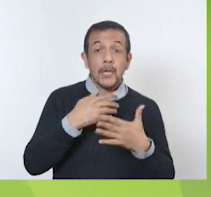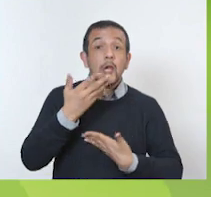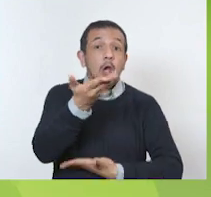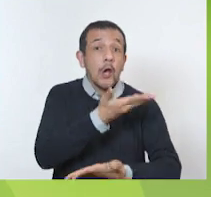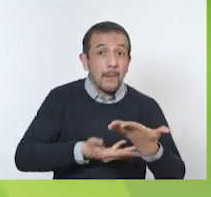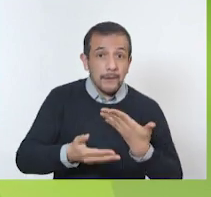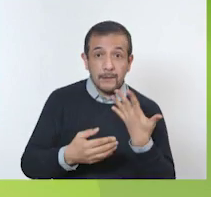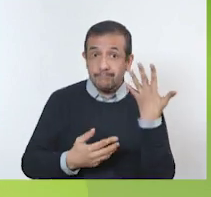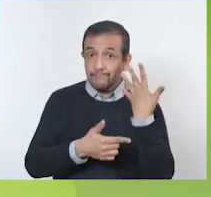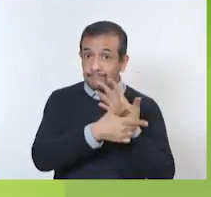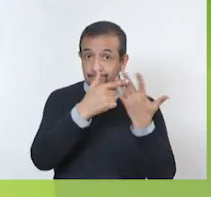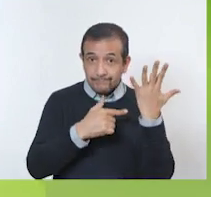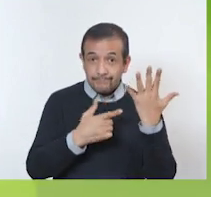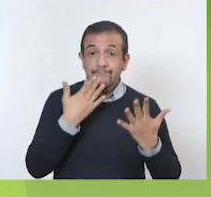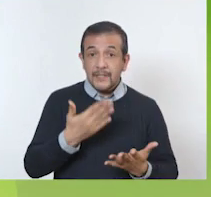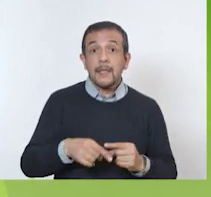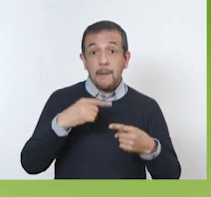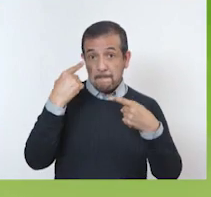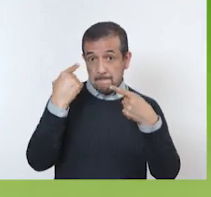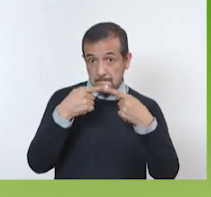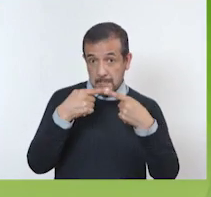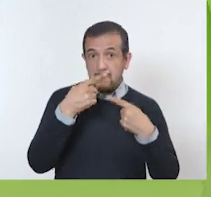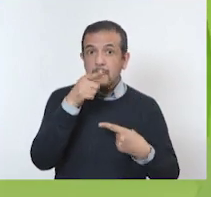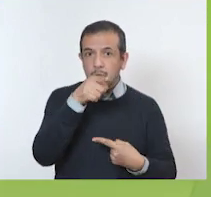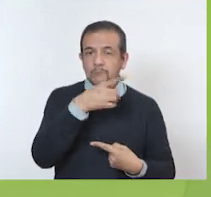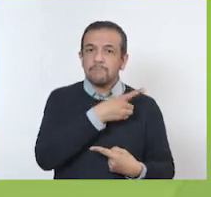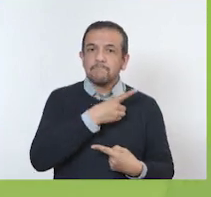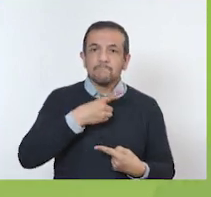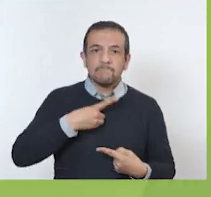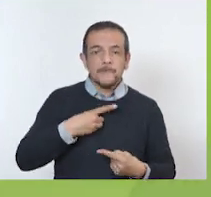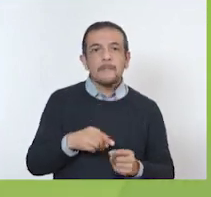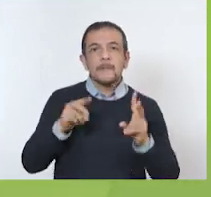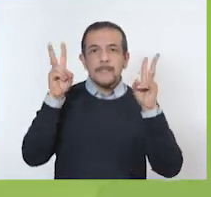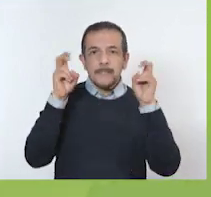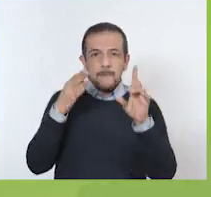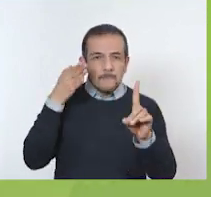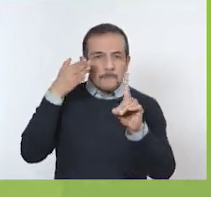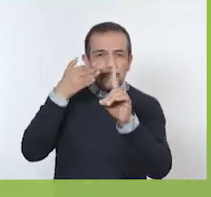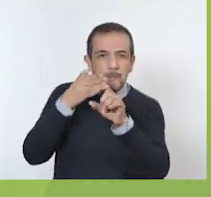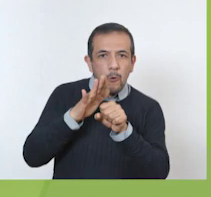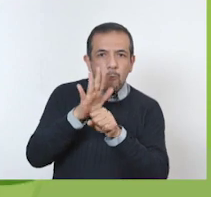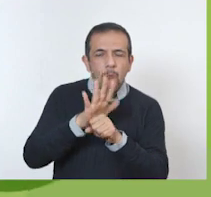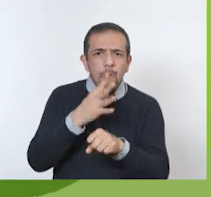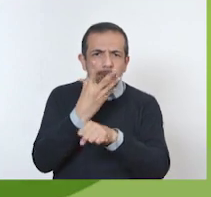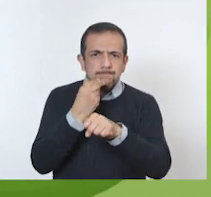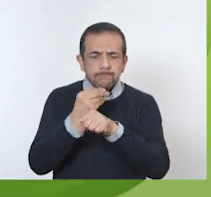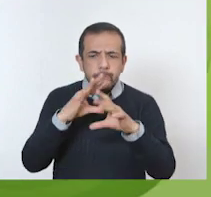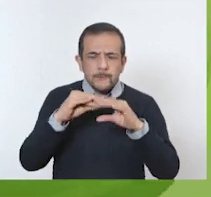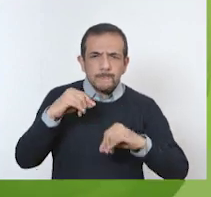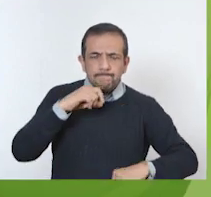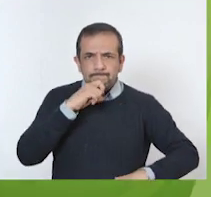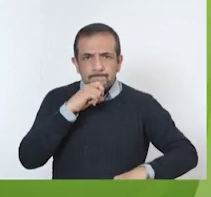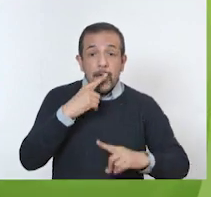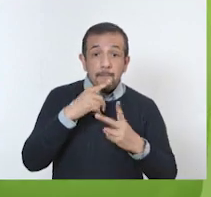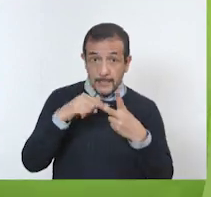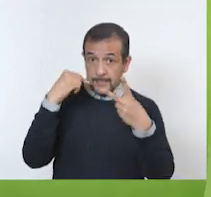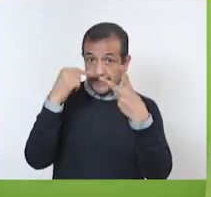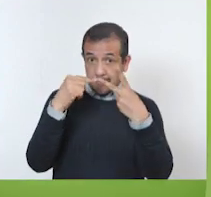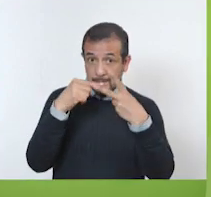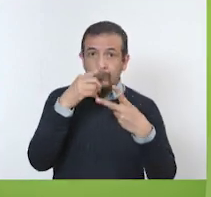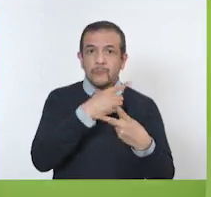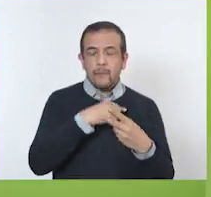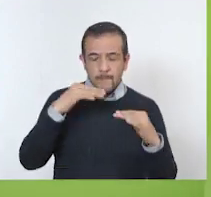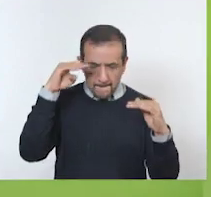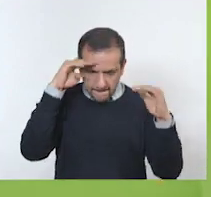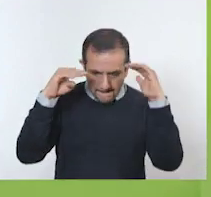compartir. La primera fue conocer nuestro tema y cómo lo íbamos a resolver. La segunda,